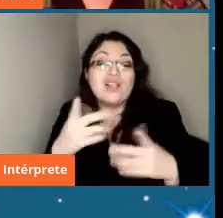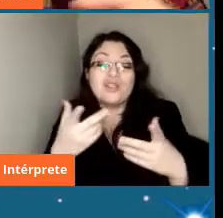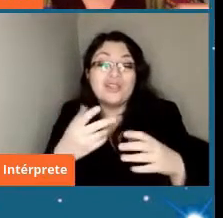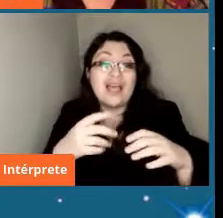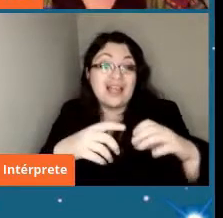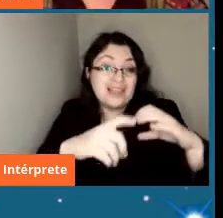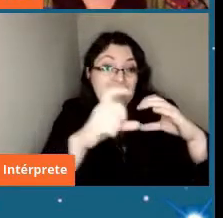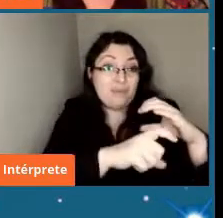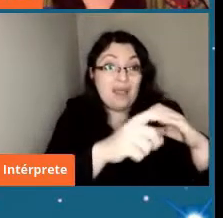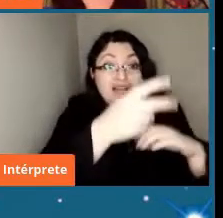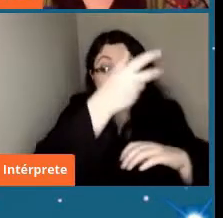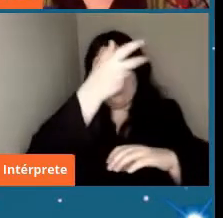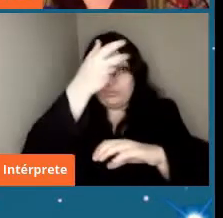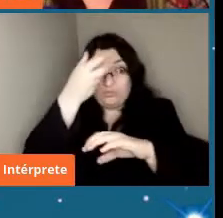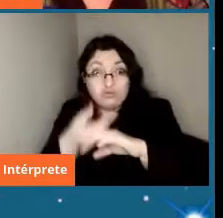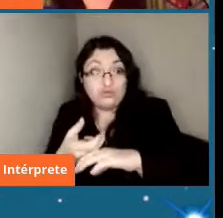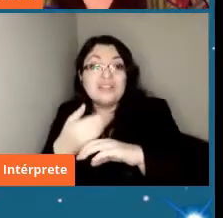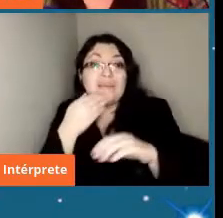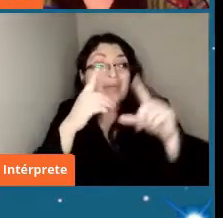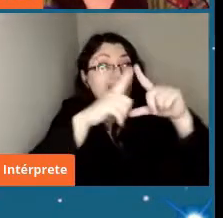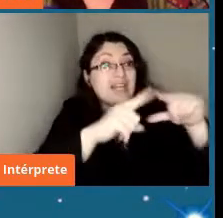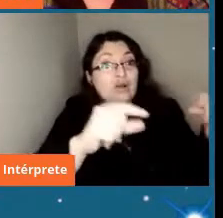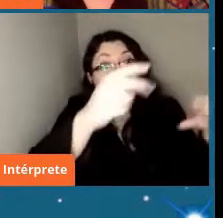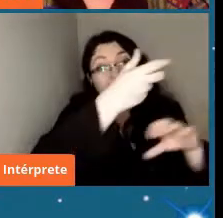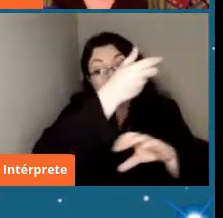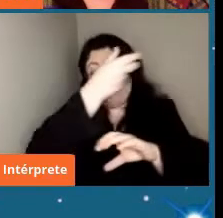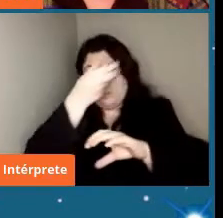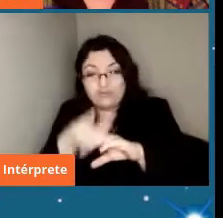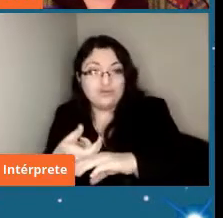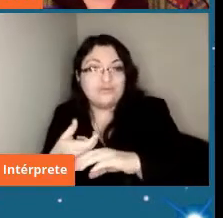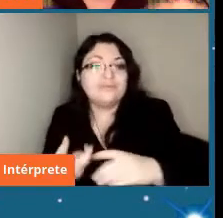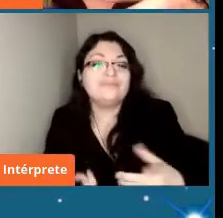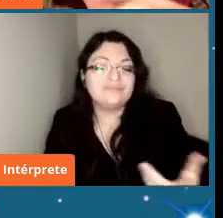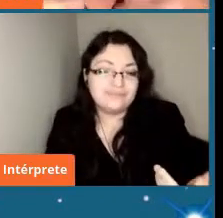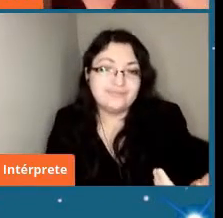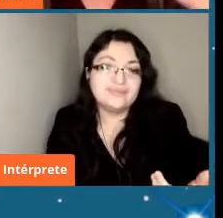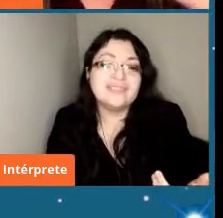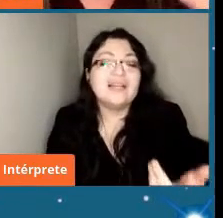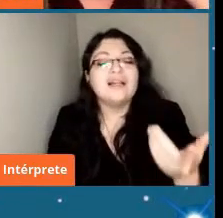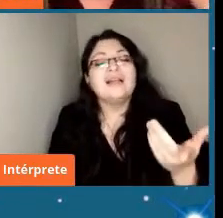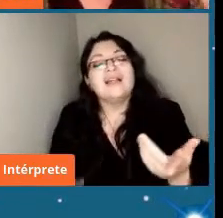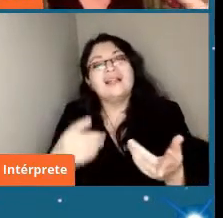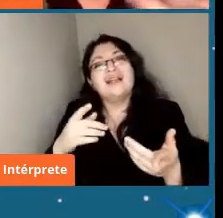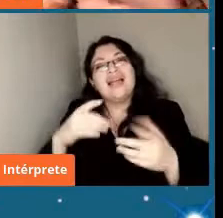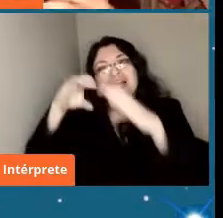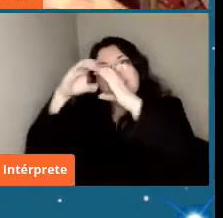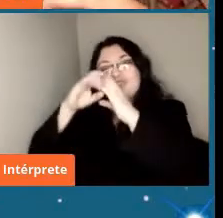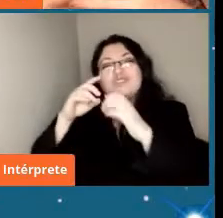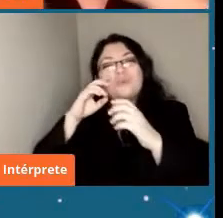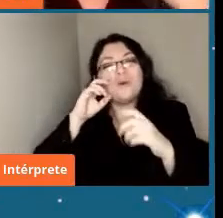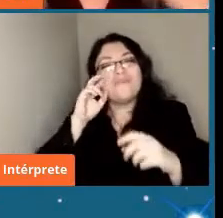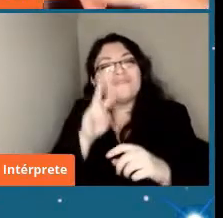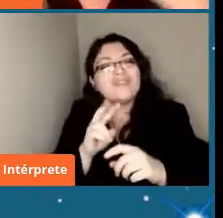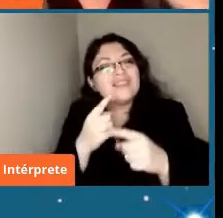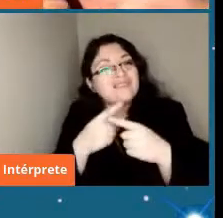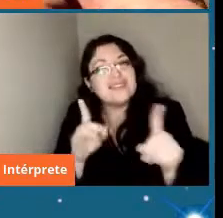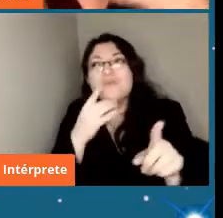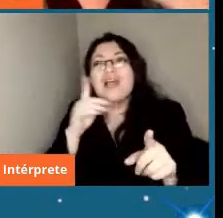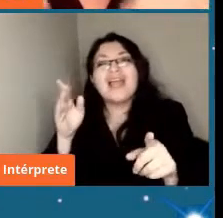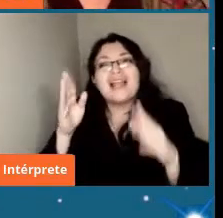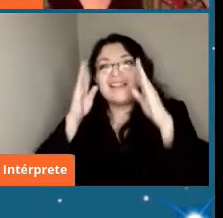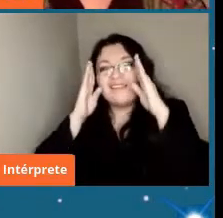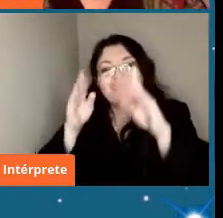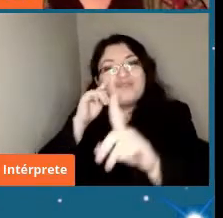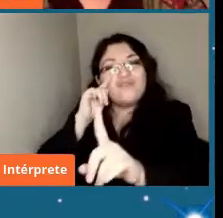meteoritos lunares la visión de un astrónomo es muy diferente dado que los objetos de su estudio son